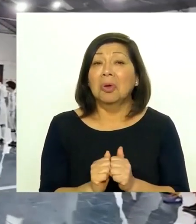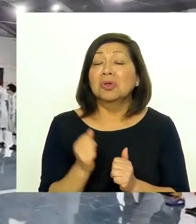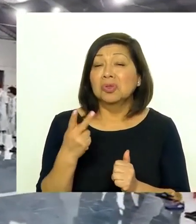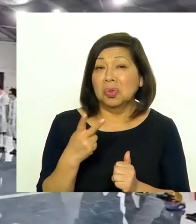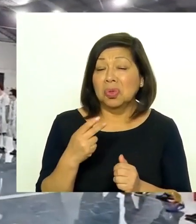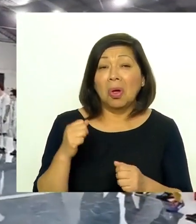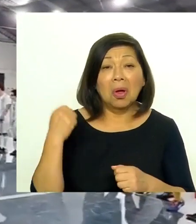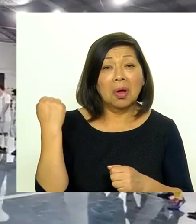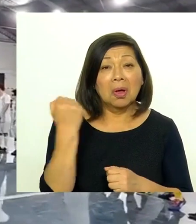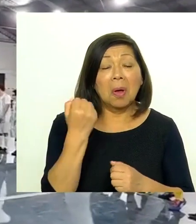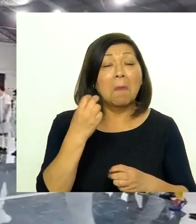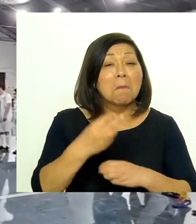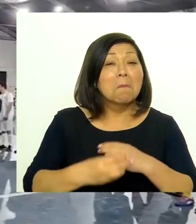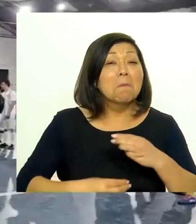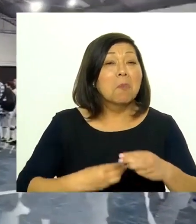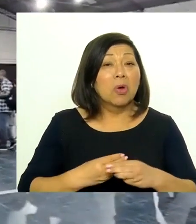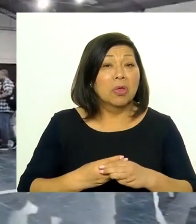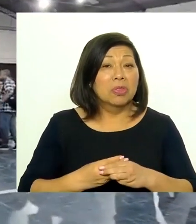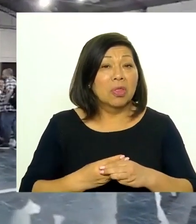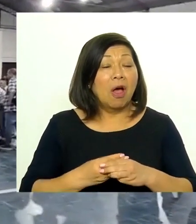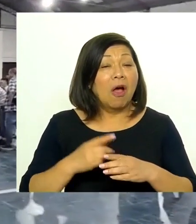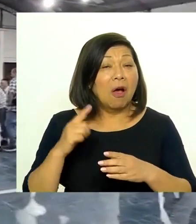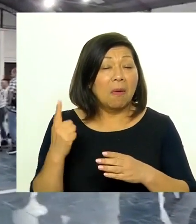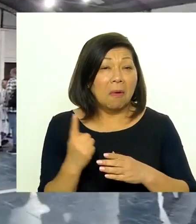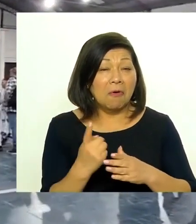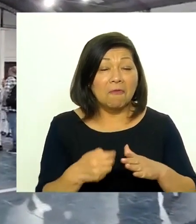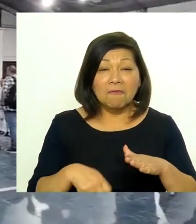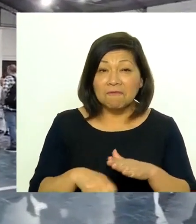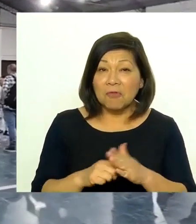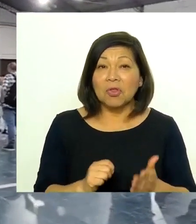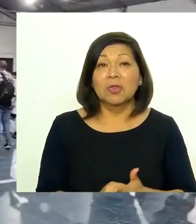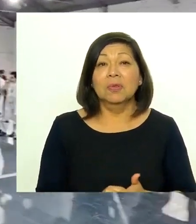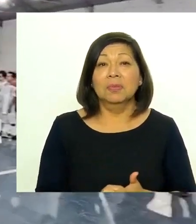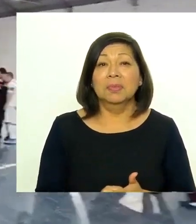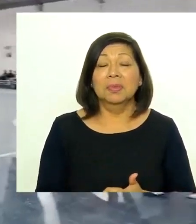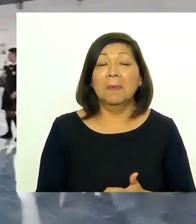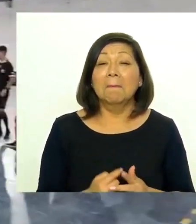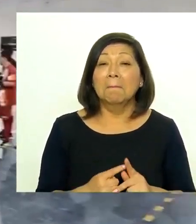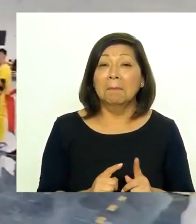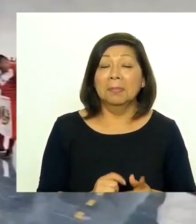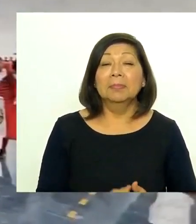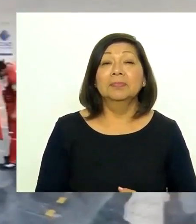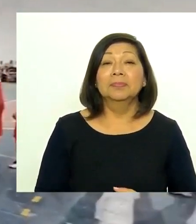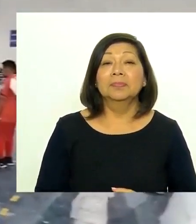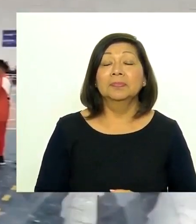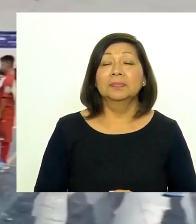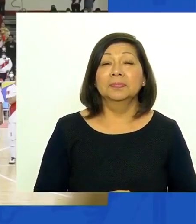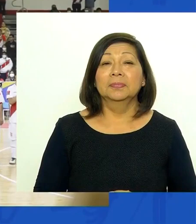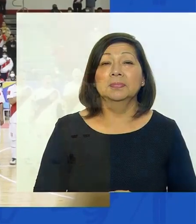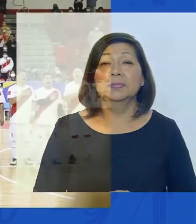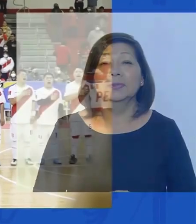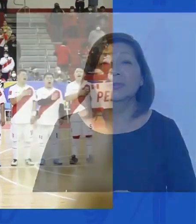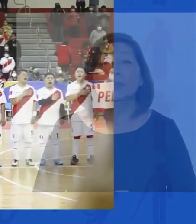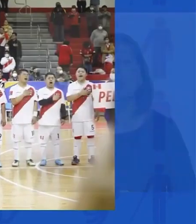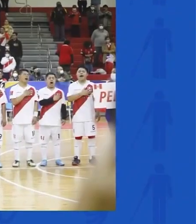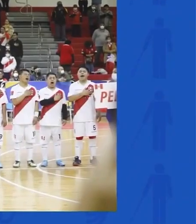a participar del segundo campeonato mundial de futsal que fue en Brasil, en Riberao Preto.